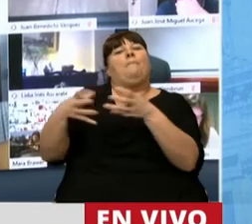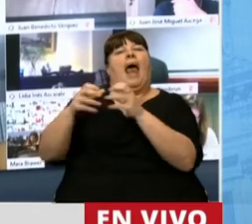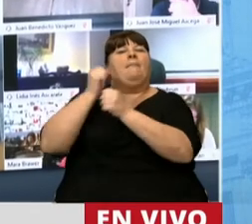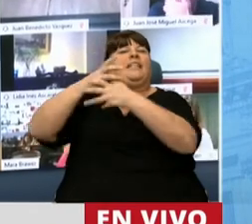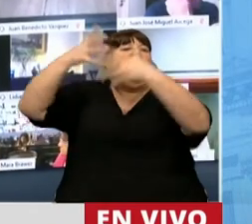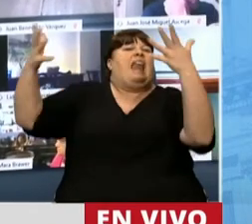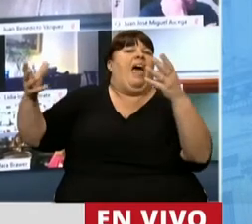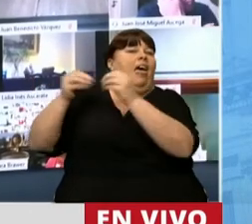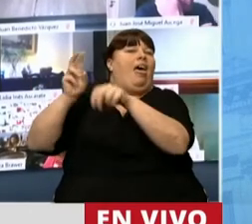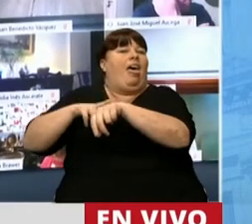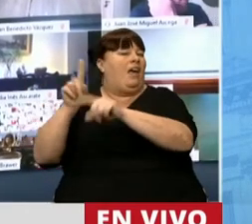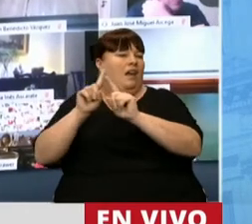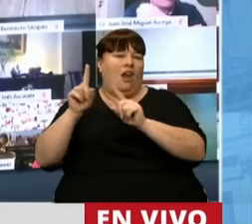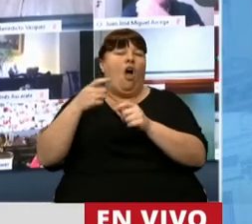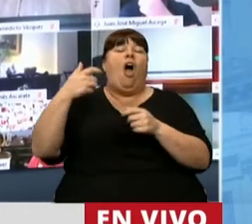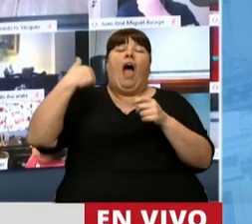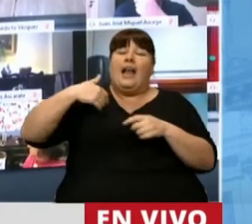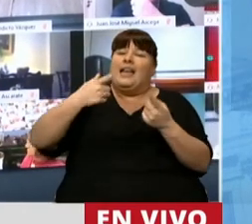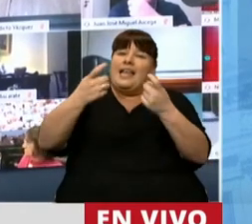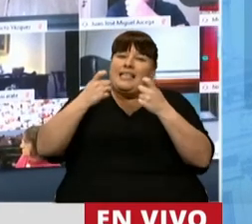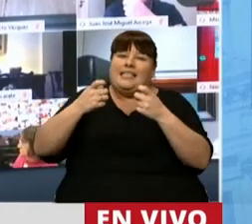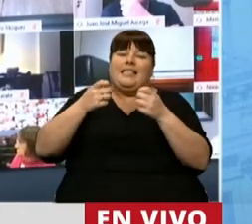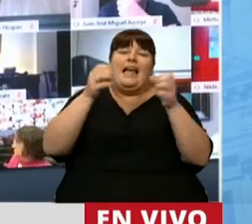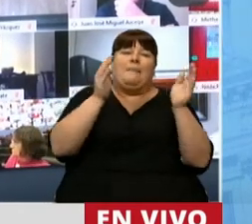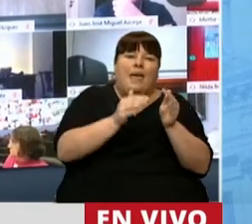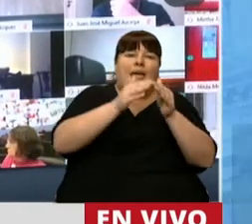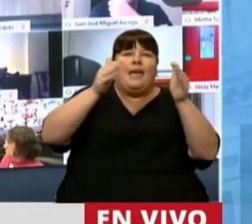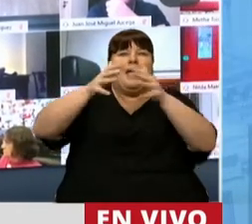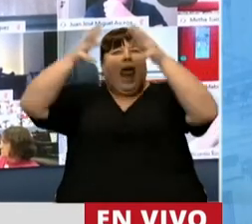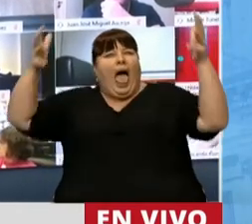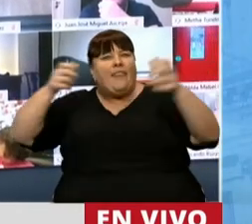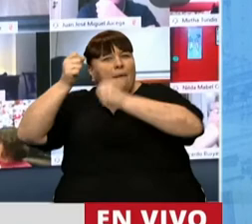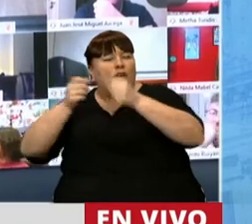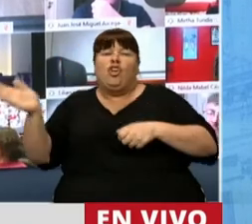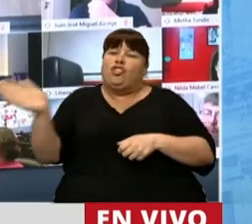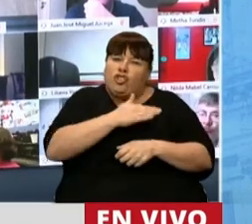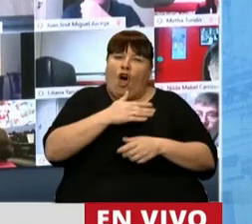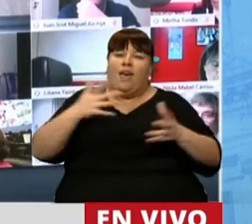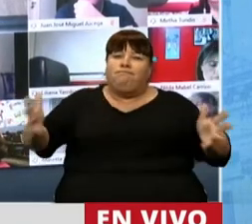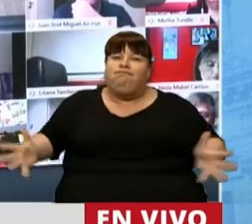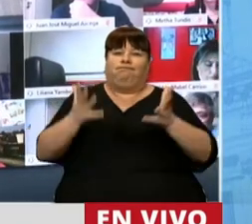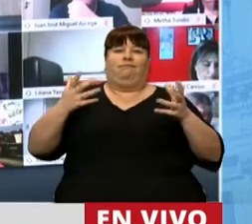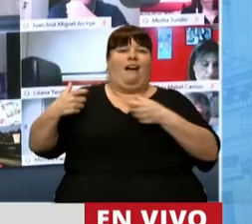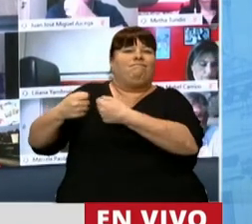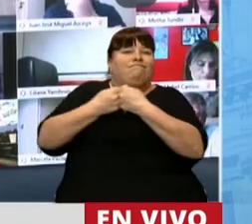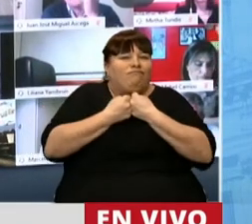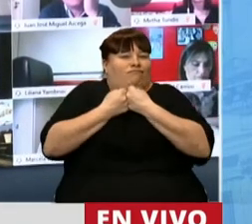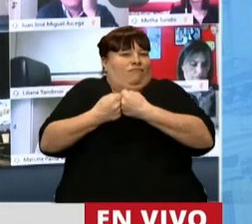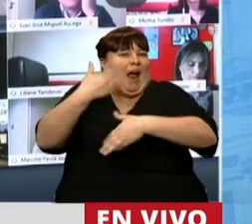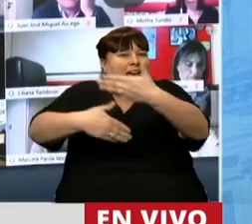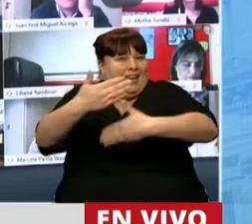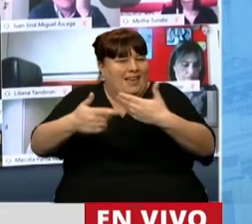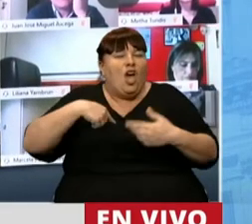grandes. El país necesita que grandes, pequeños y medianos nos levantemos y nos sostengamos. Y es